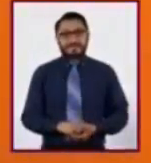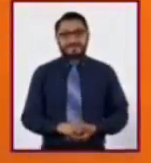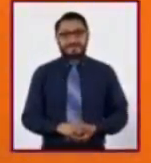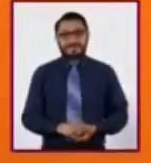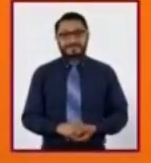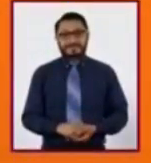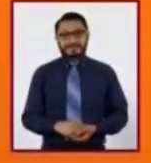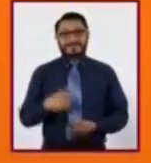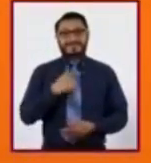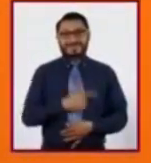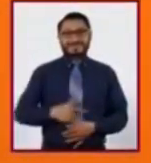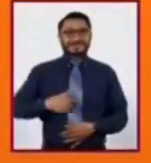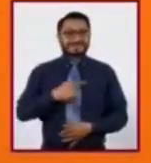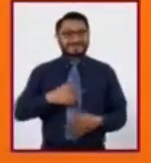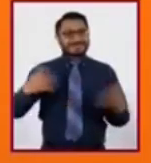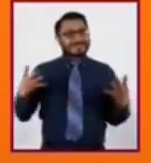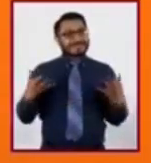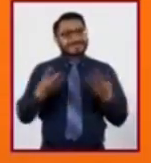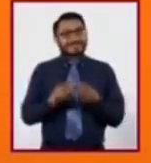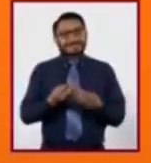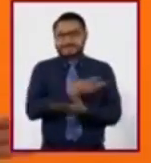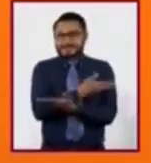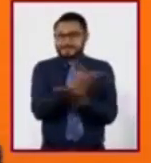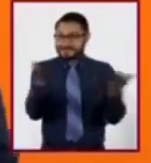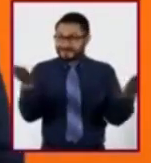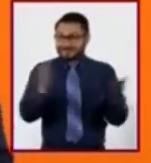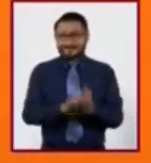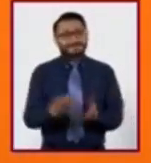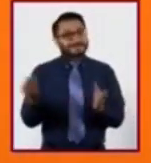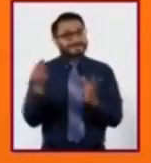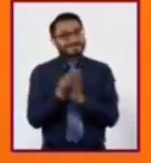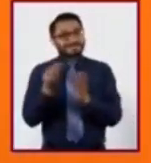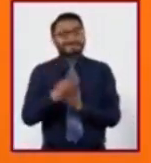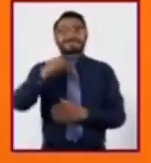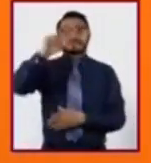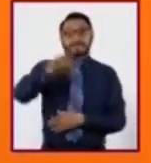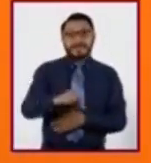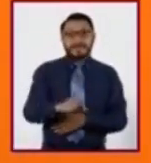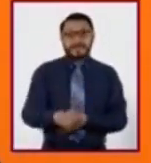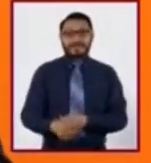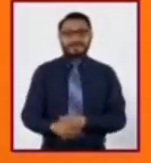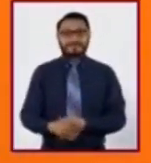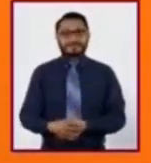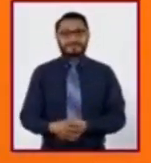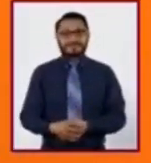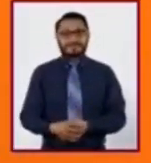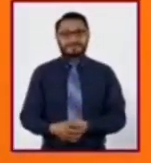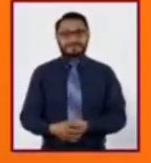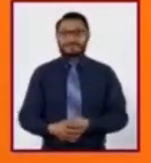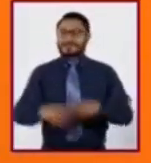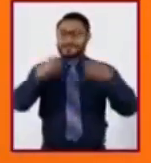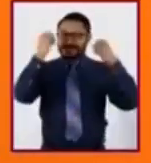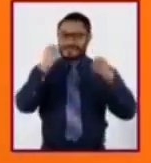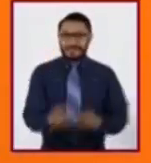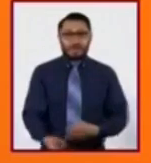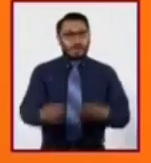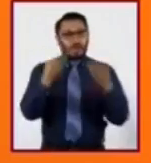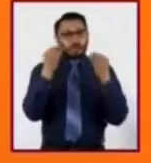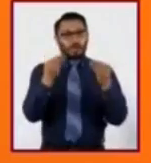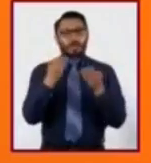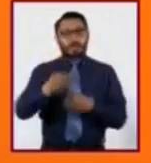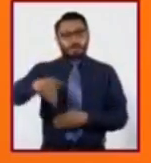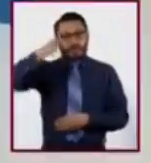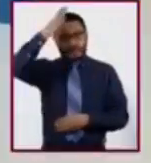Es un gusto estar con todas y todos ustedes en esta sesión, que seguramente estará llena de aprendizajes y datos